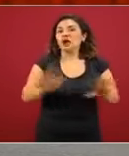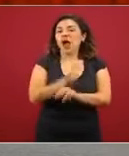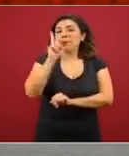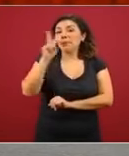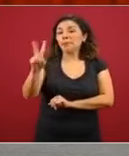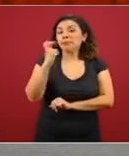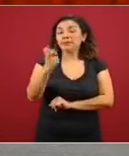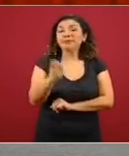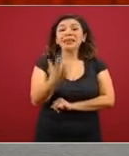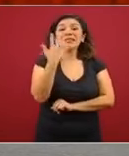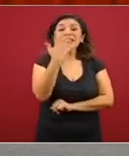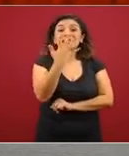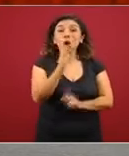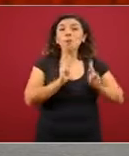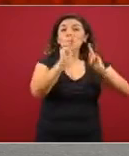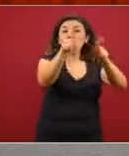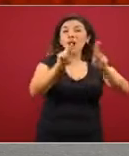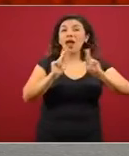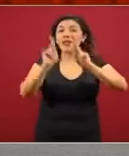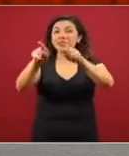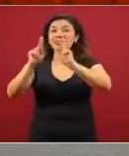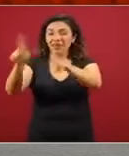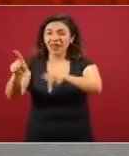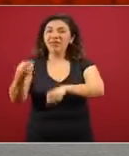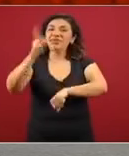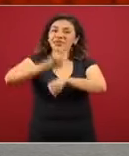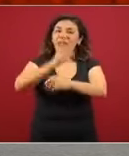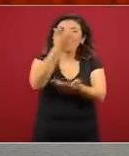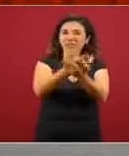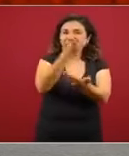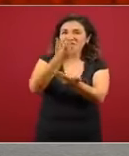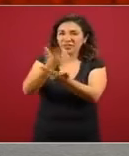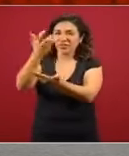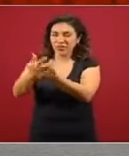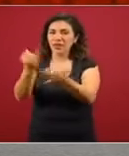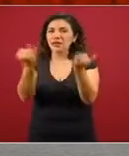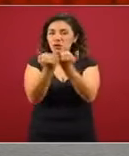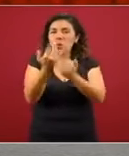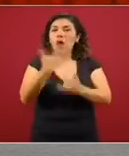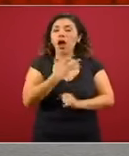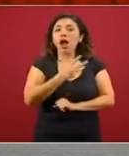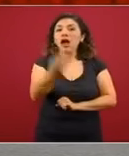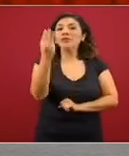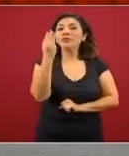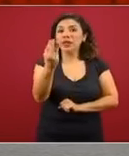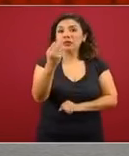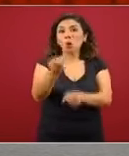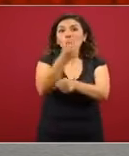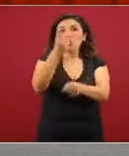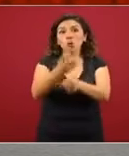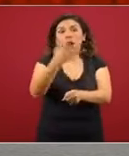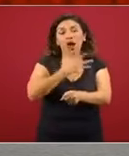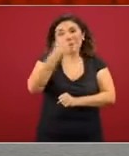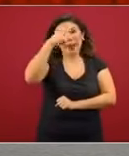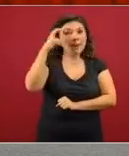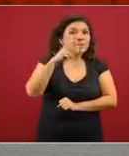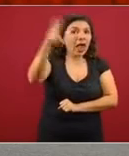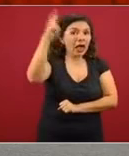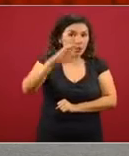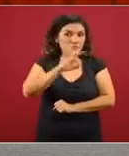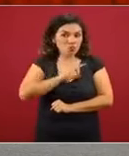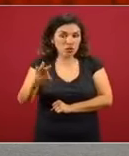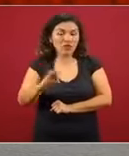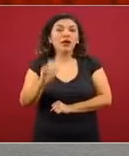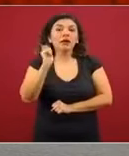los cinco puentes largos y los días de azueto, que también se dan en tres oportunidades de viaje a los